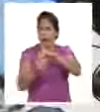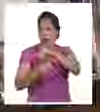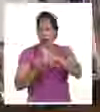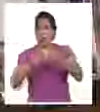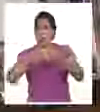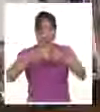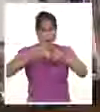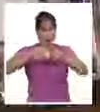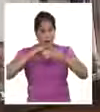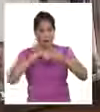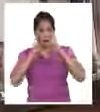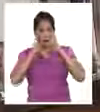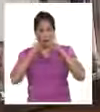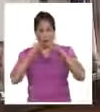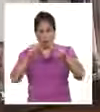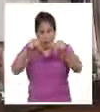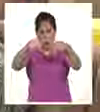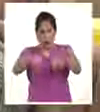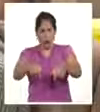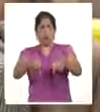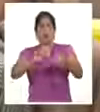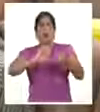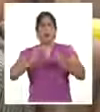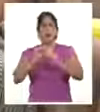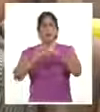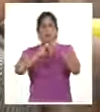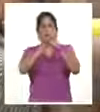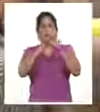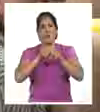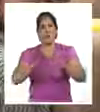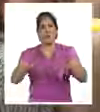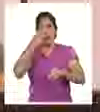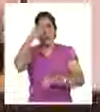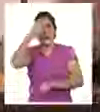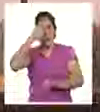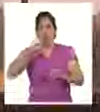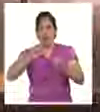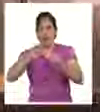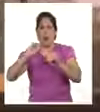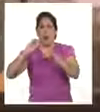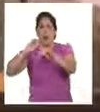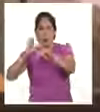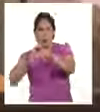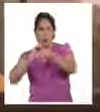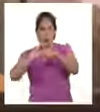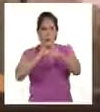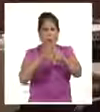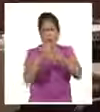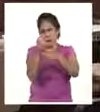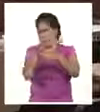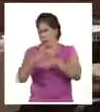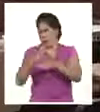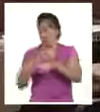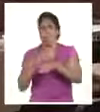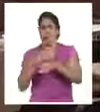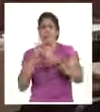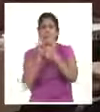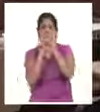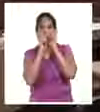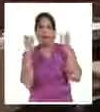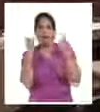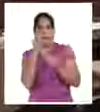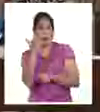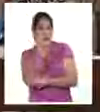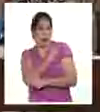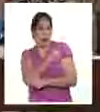en sesiones se centró en esta jornada en el control epidemiológico, las nuevas variantes genéticas del SARS-CoV-2 y el impacto de la